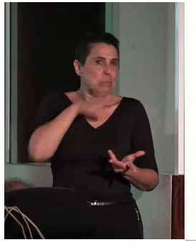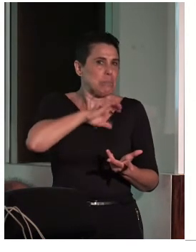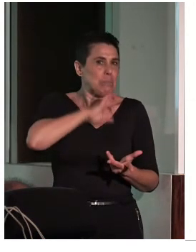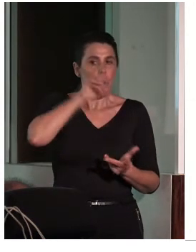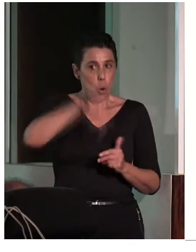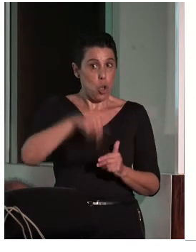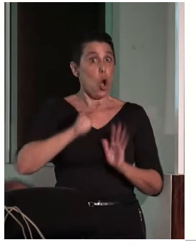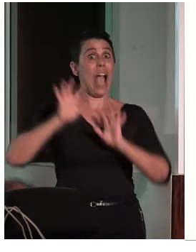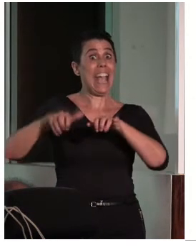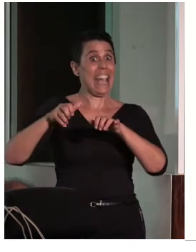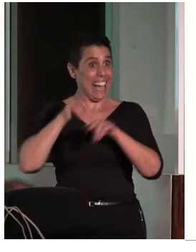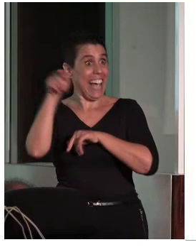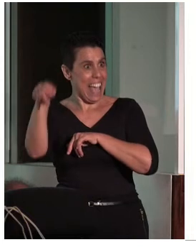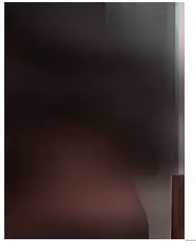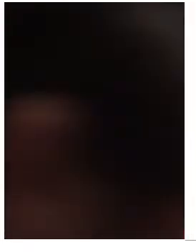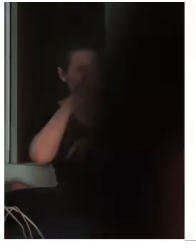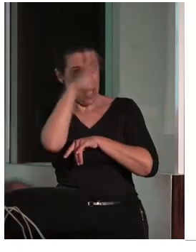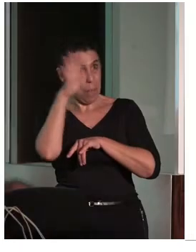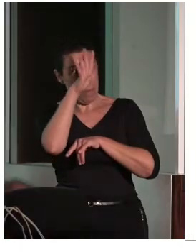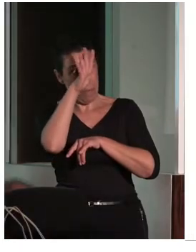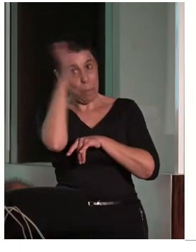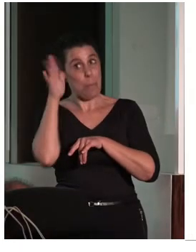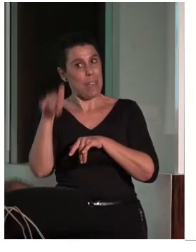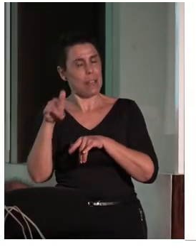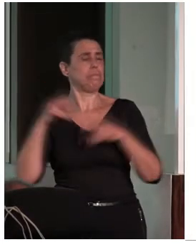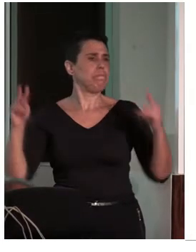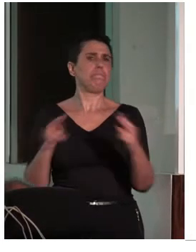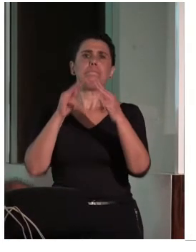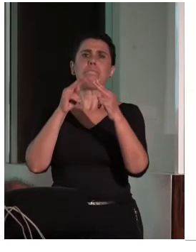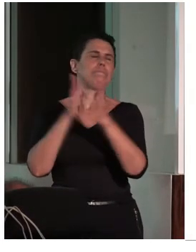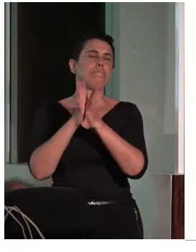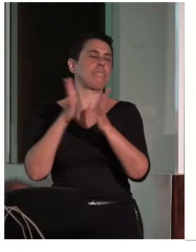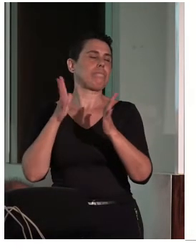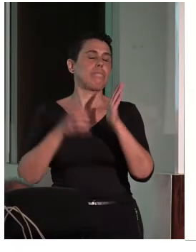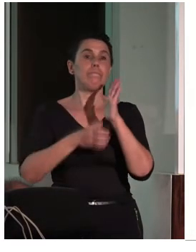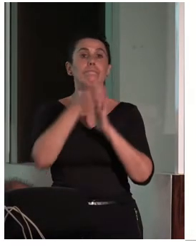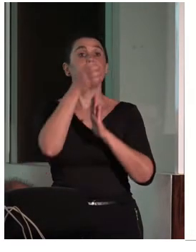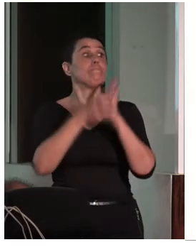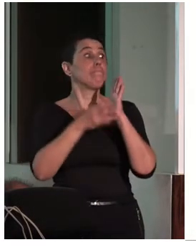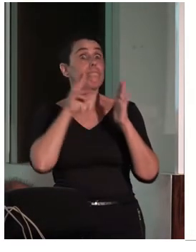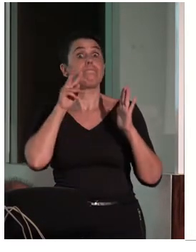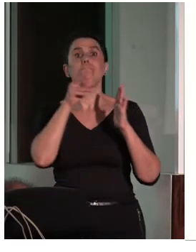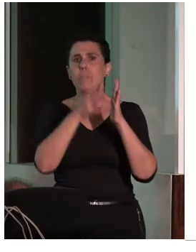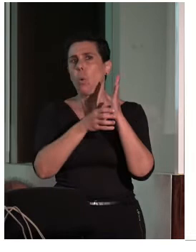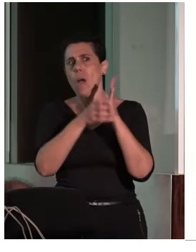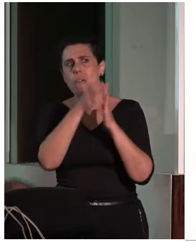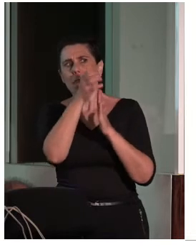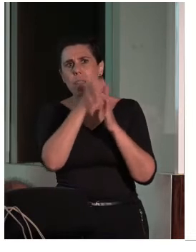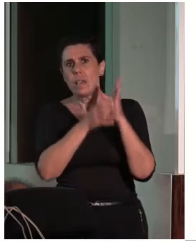verano en Cádiz, pues me encontré con un ascensor que tenía